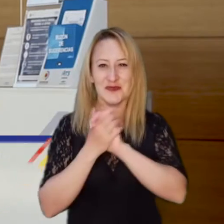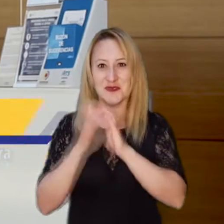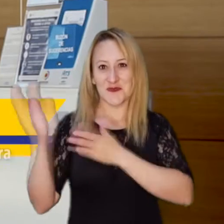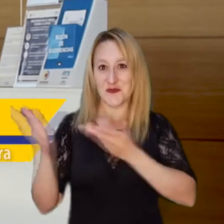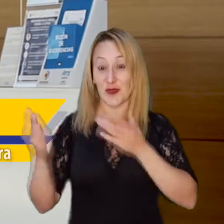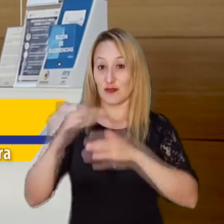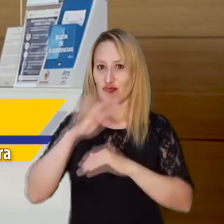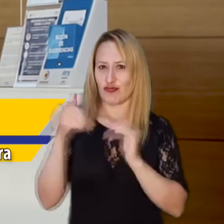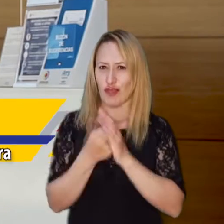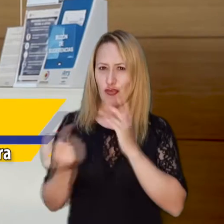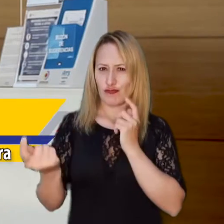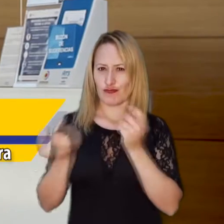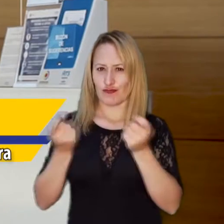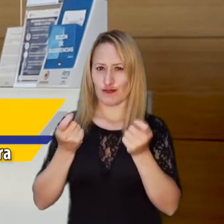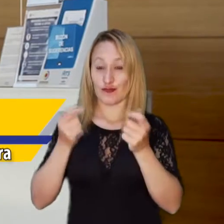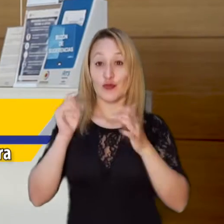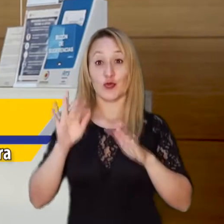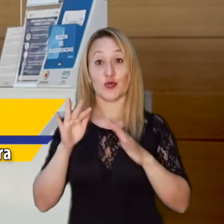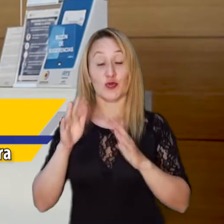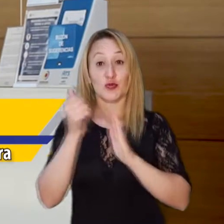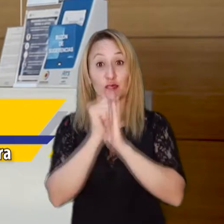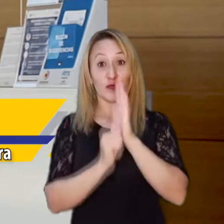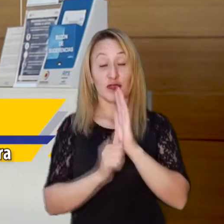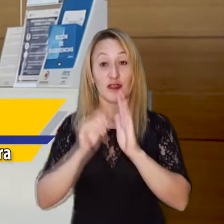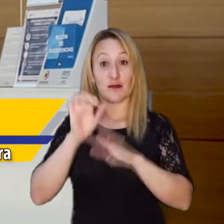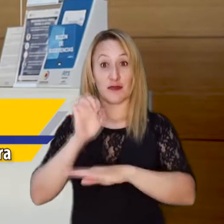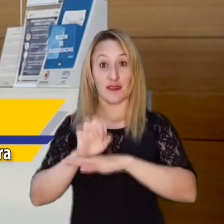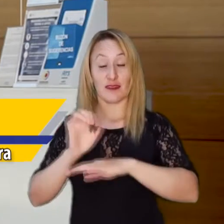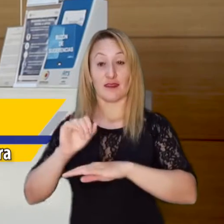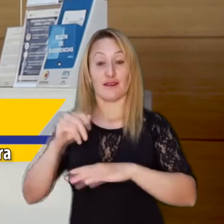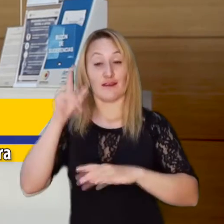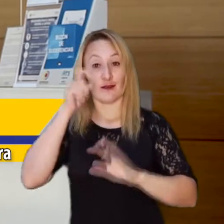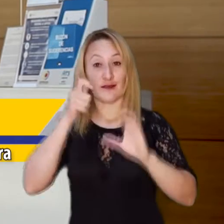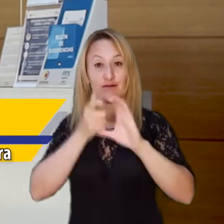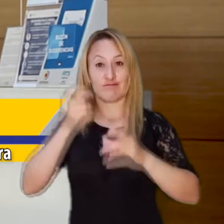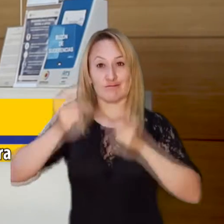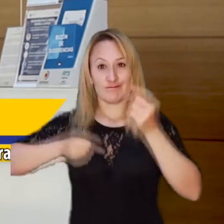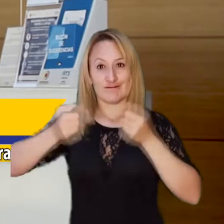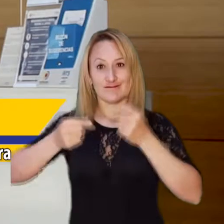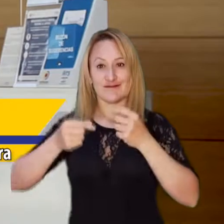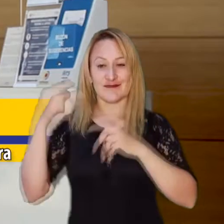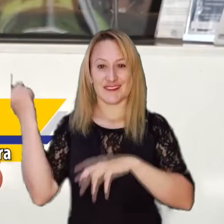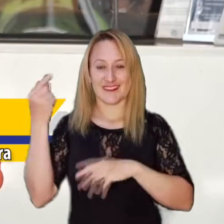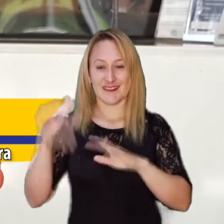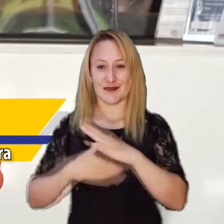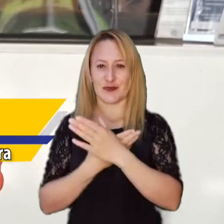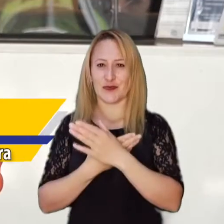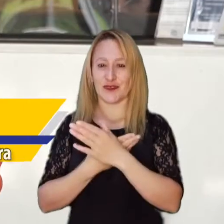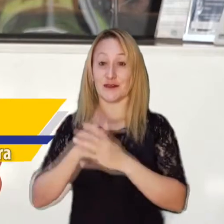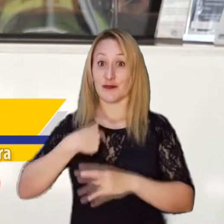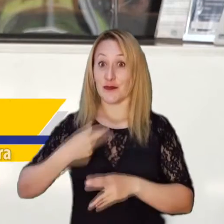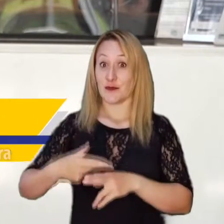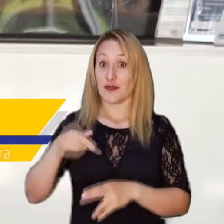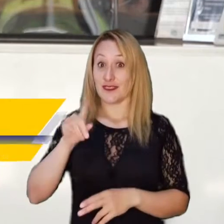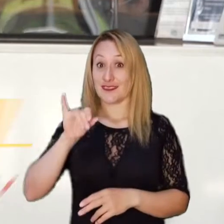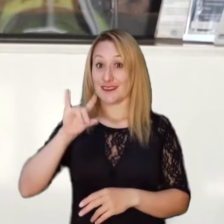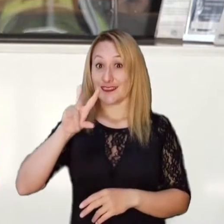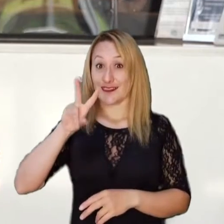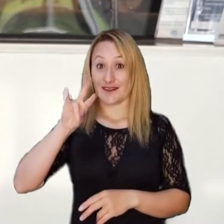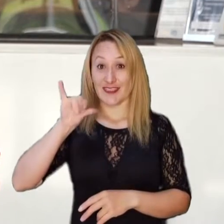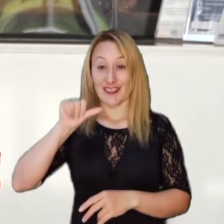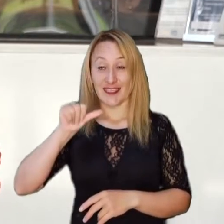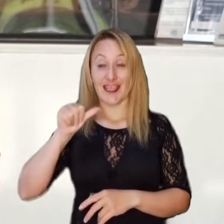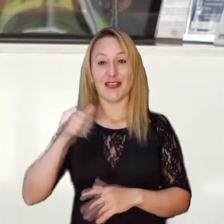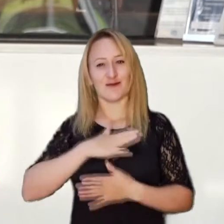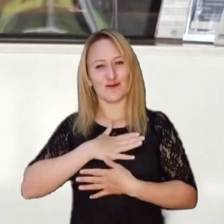Hola amigos, bienvenidos a Todo bajo control, el programa institucional de la Contraloría General de la República. Yo soy Silvia Corzo y para mí es un